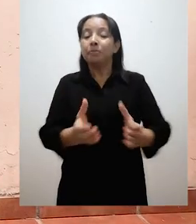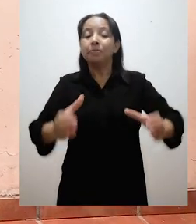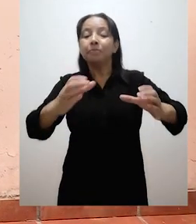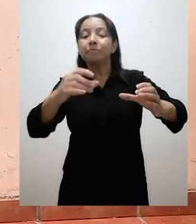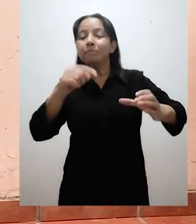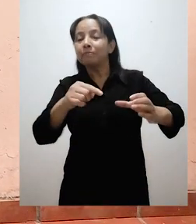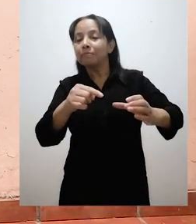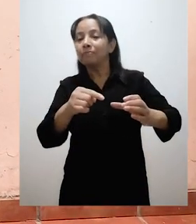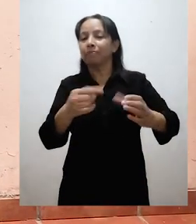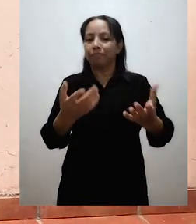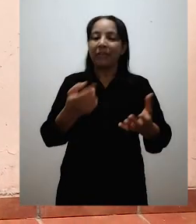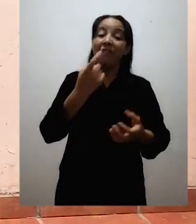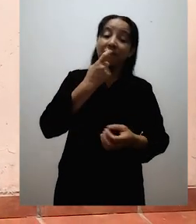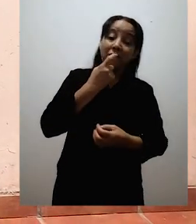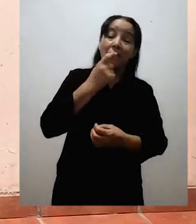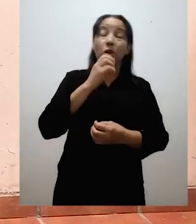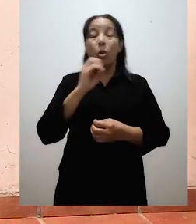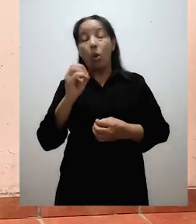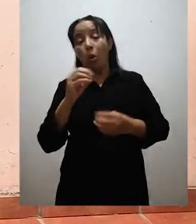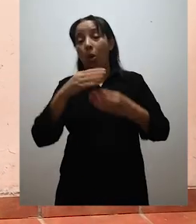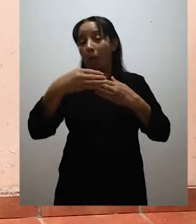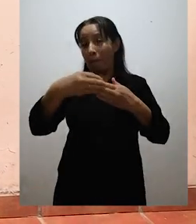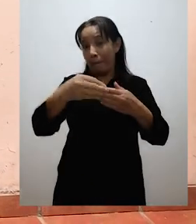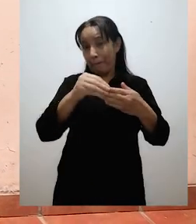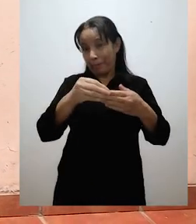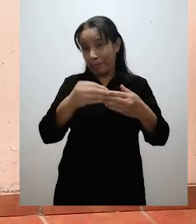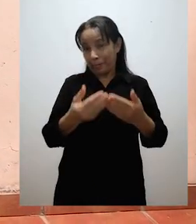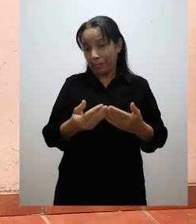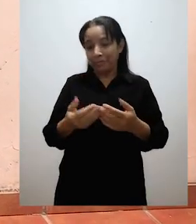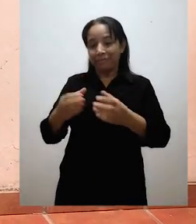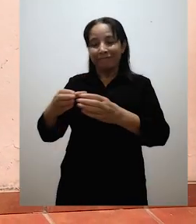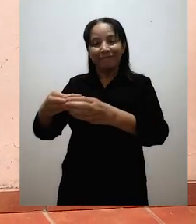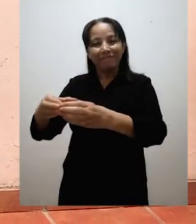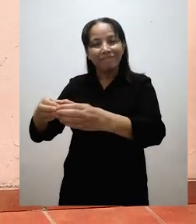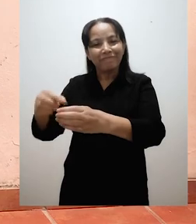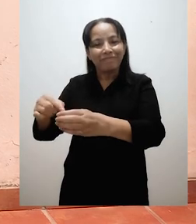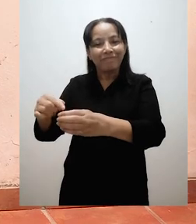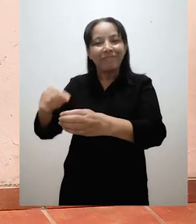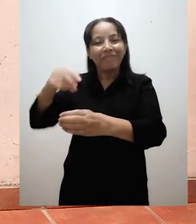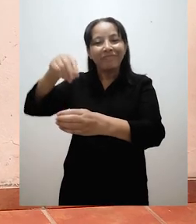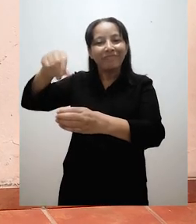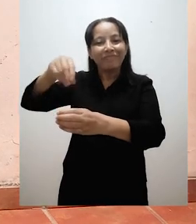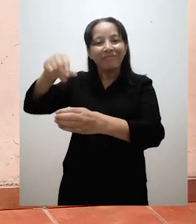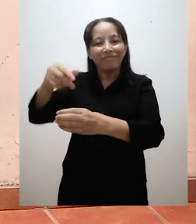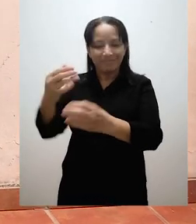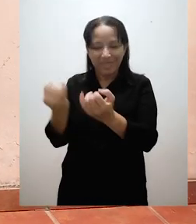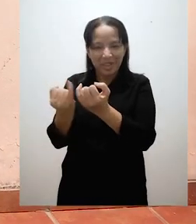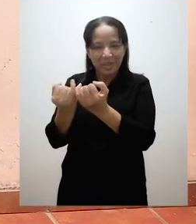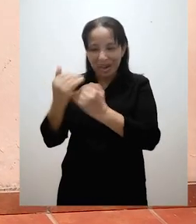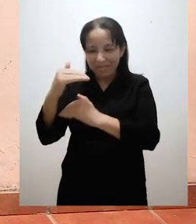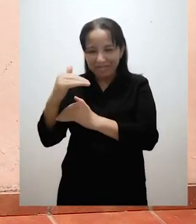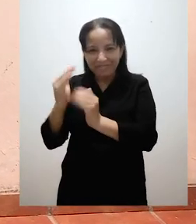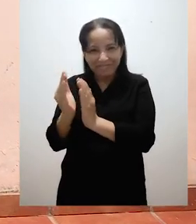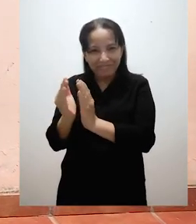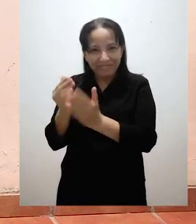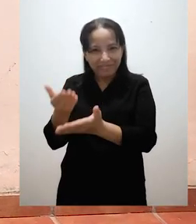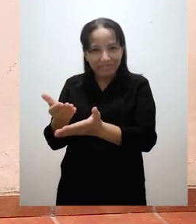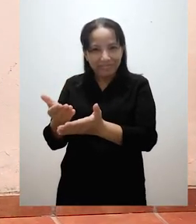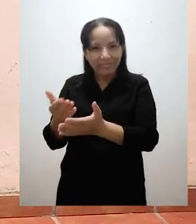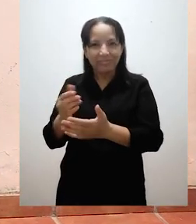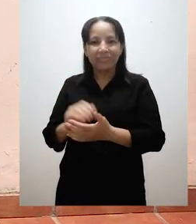Una taza de sal, que equivale a una bolsita de sal, agua,